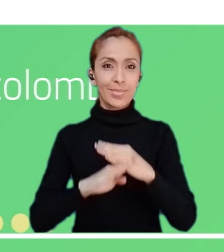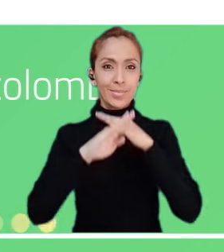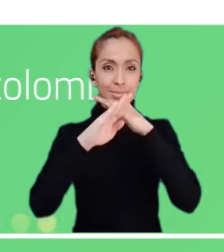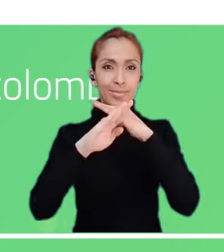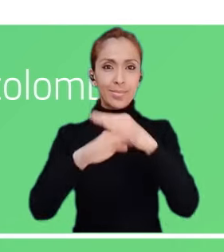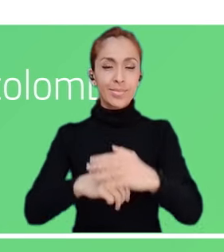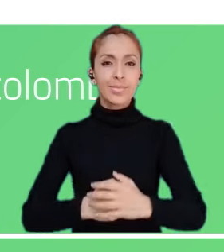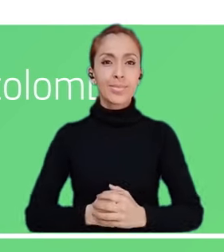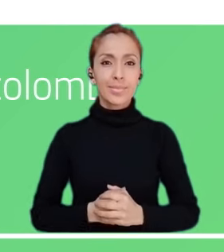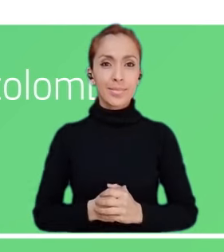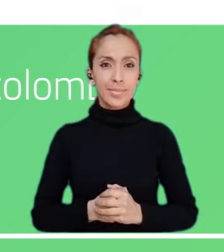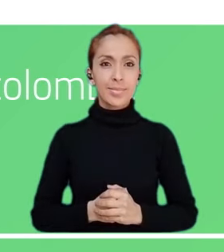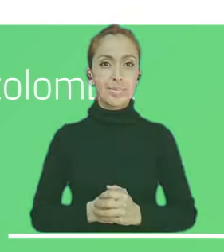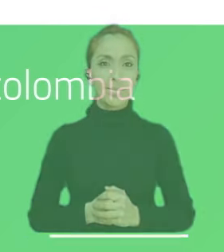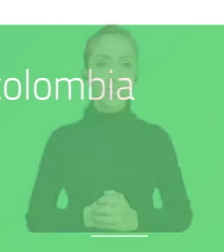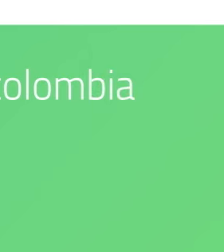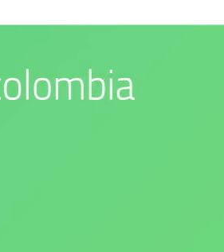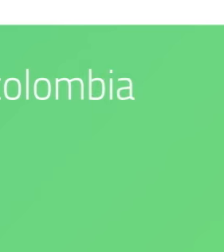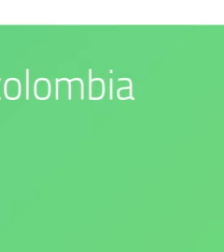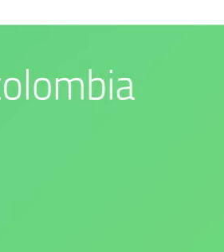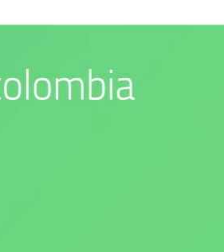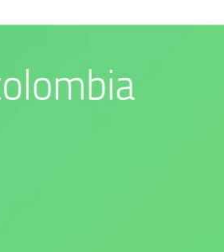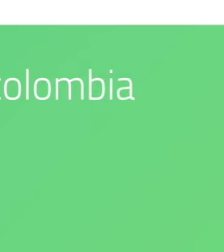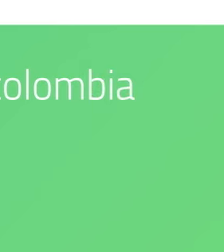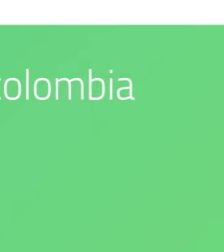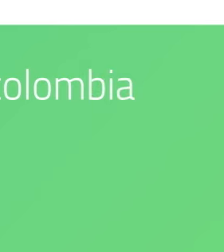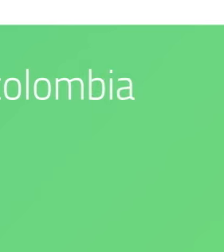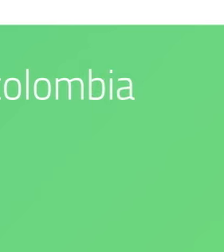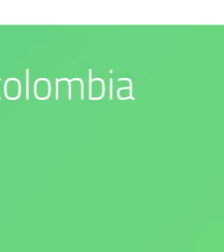ambiente. IDEAM es confianza y prevención.